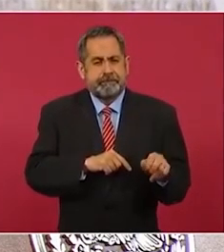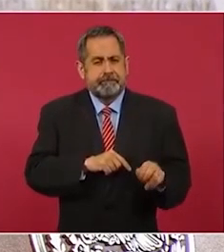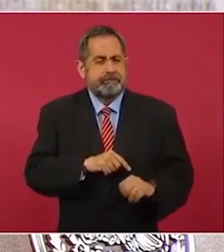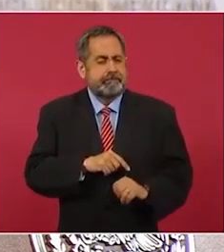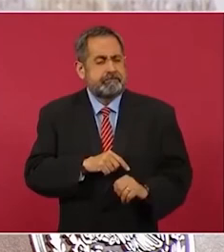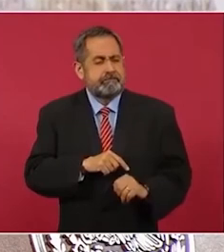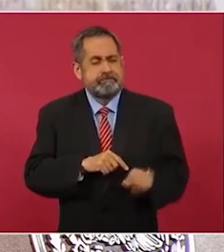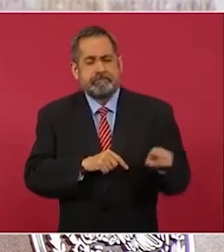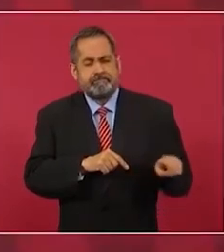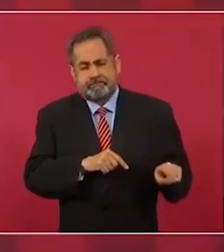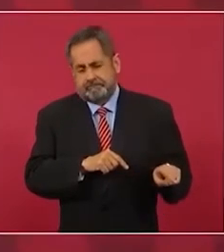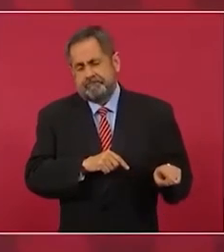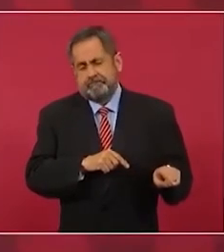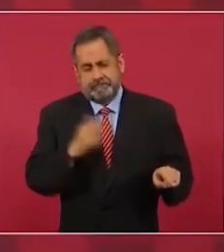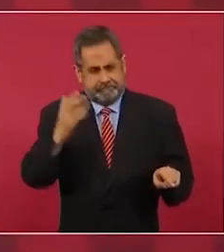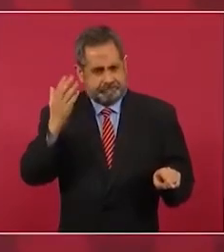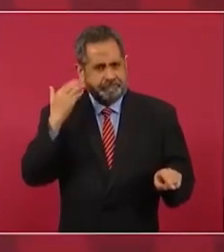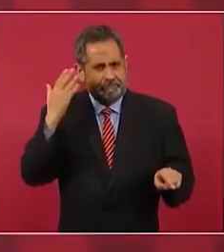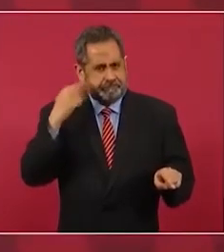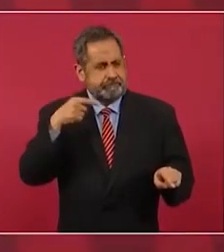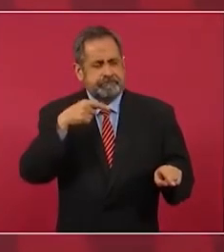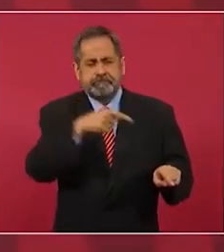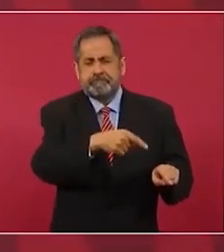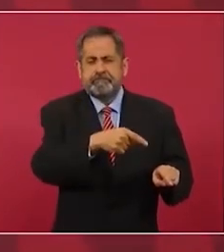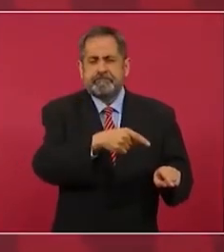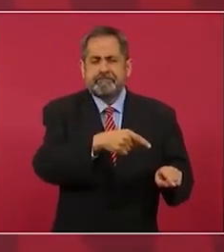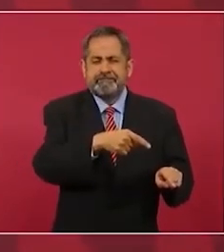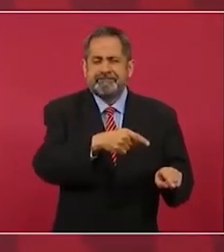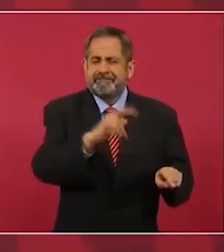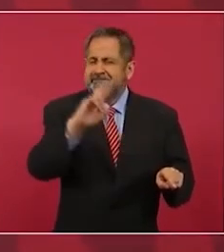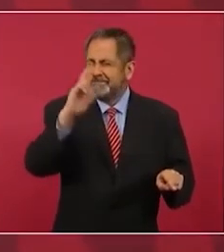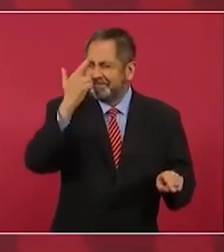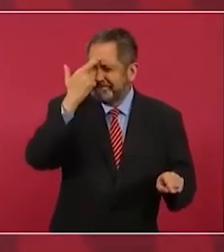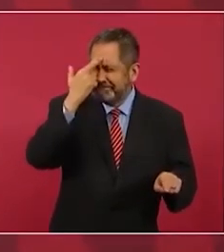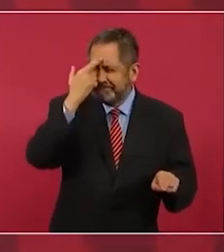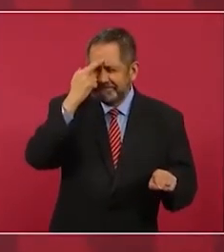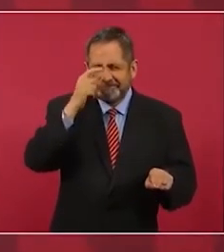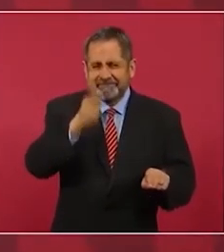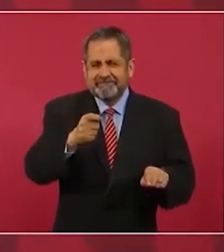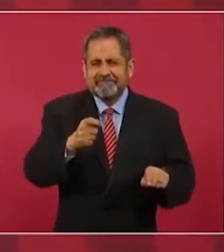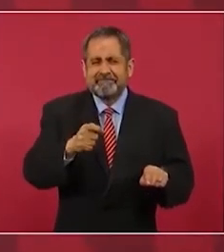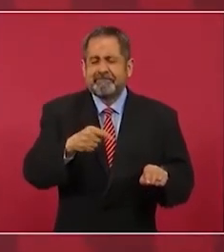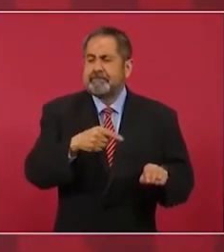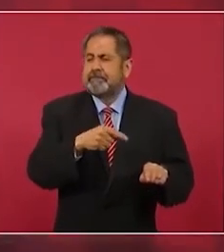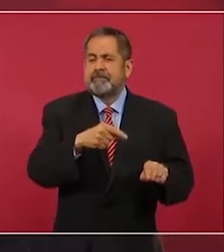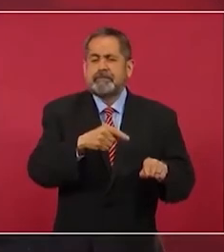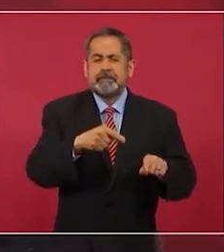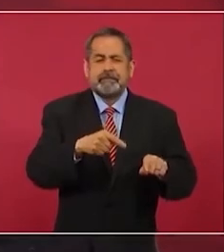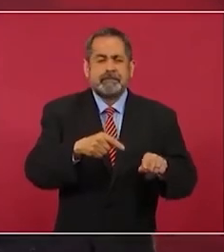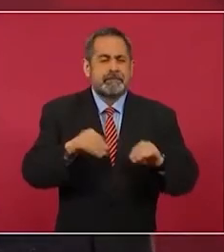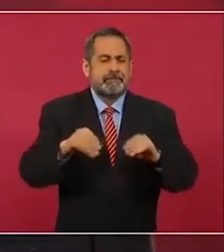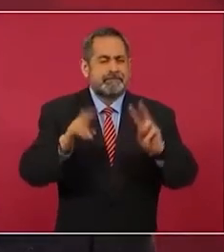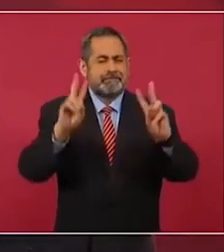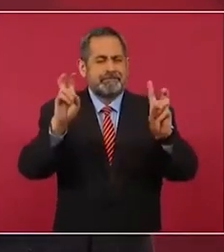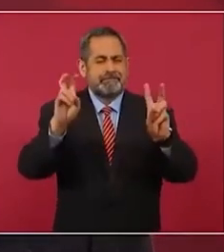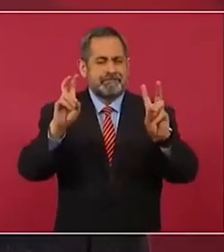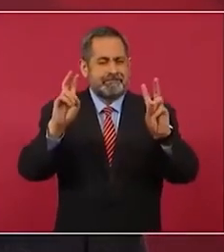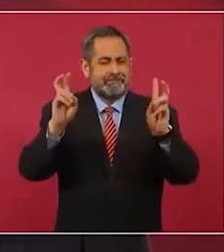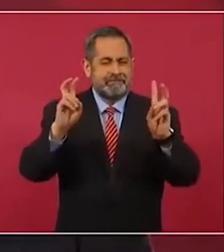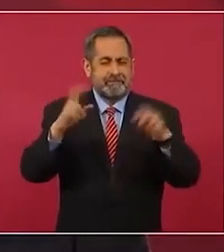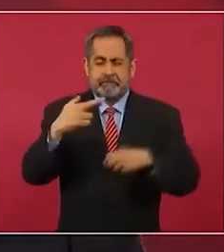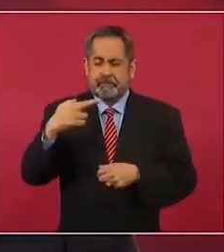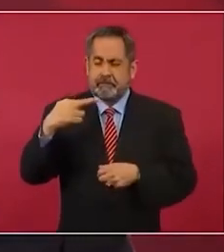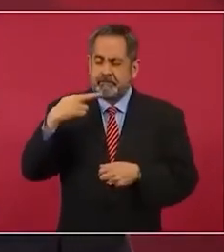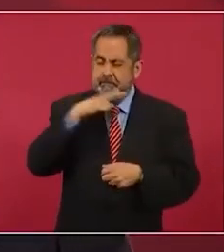actuó cuando el operativo llamado rápido y furioso